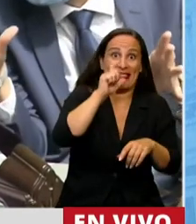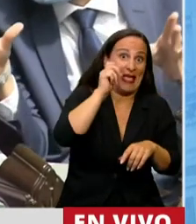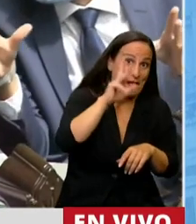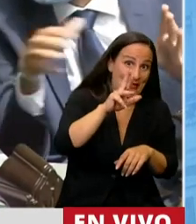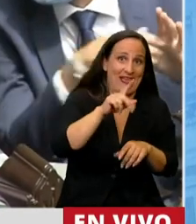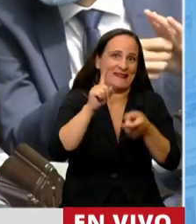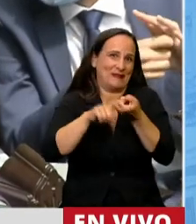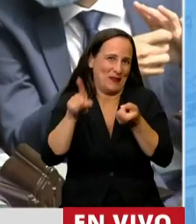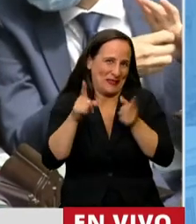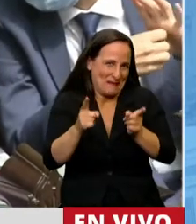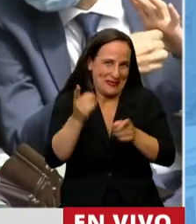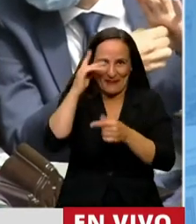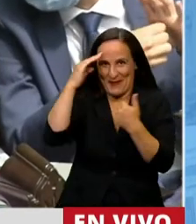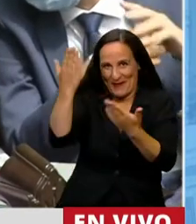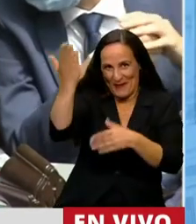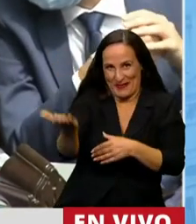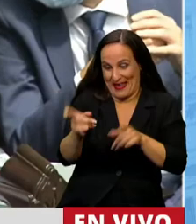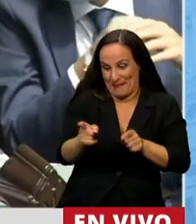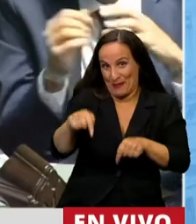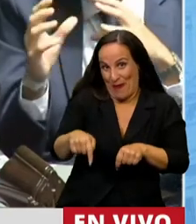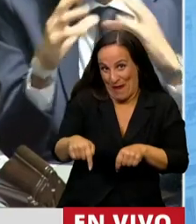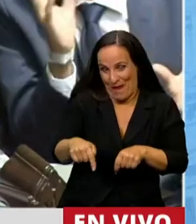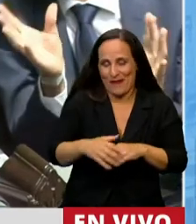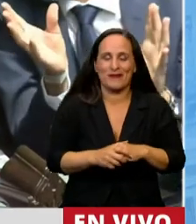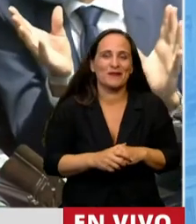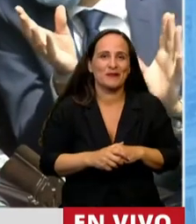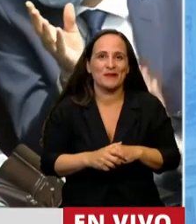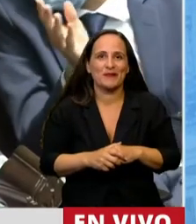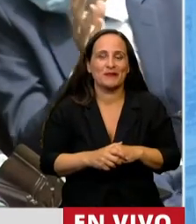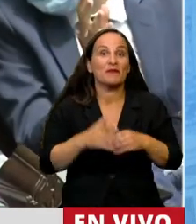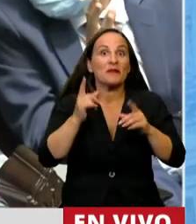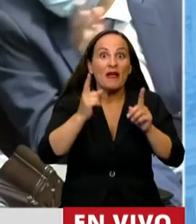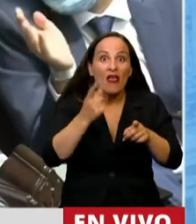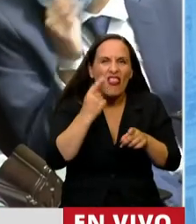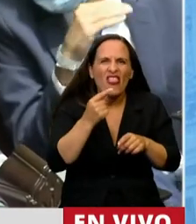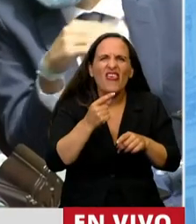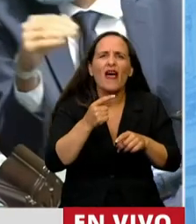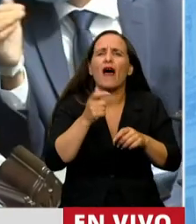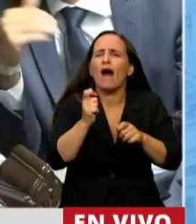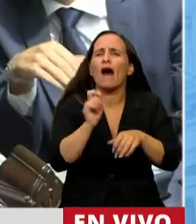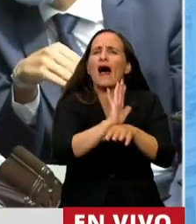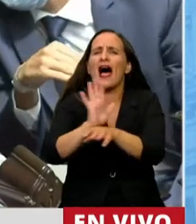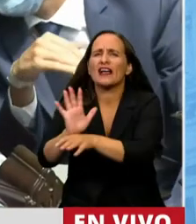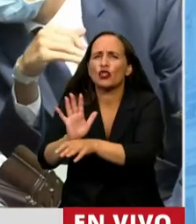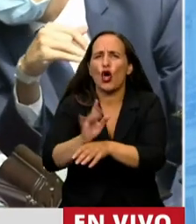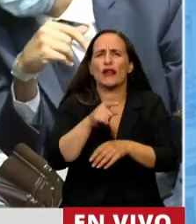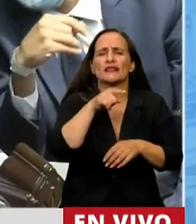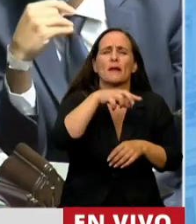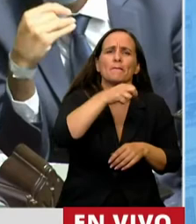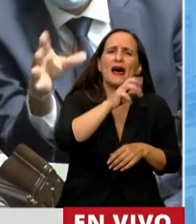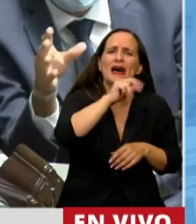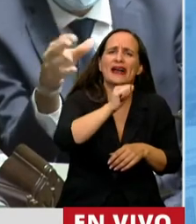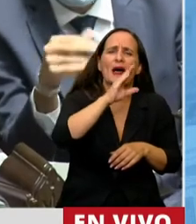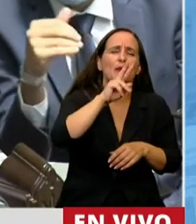ella, la homenajeada de hoy. Ese día los acompañaron los actores Florencio Parravicini